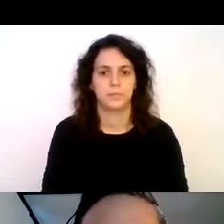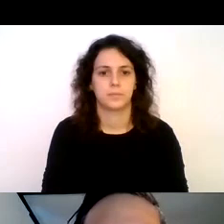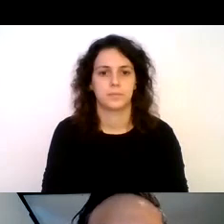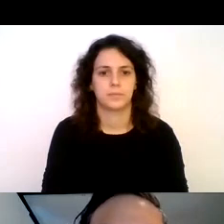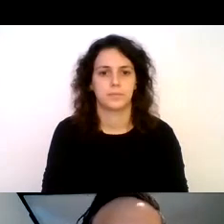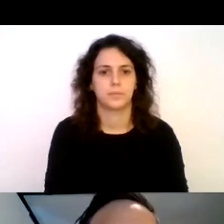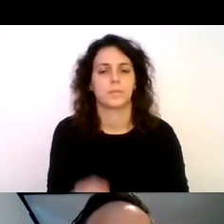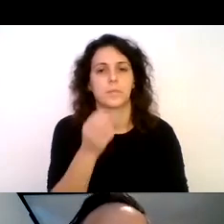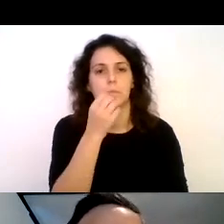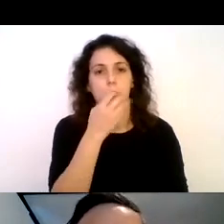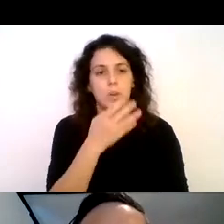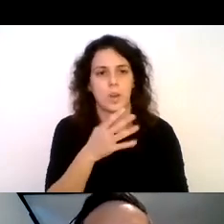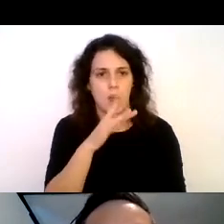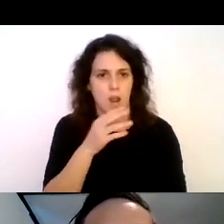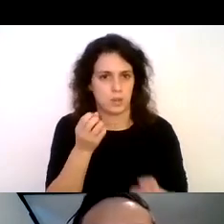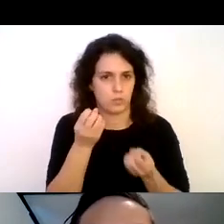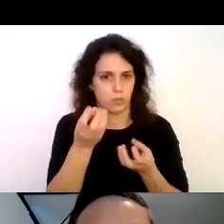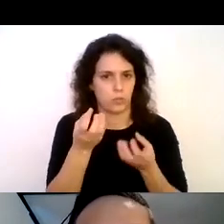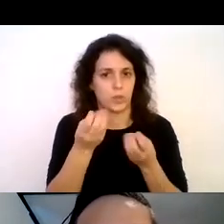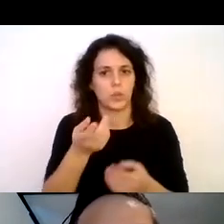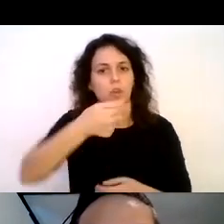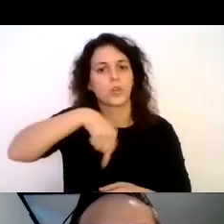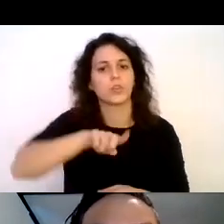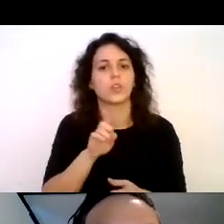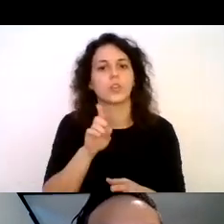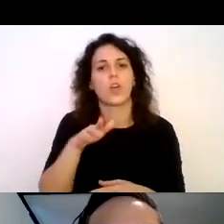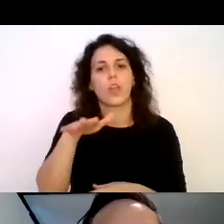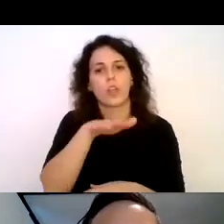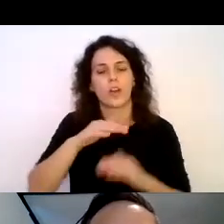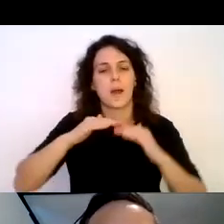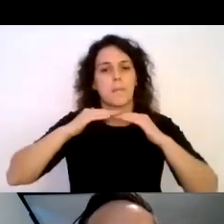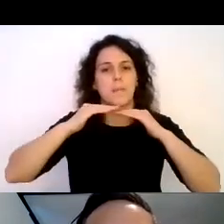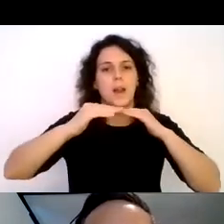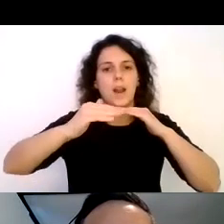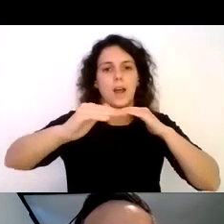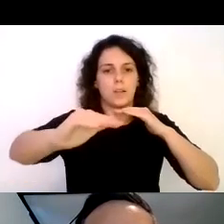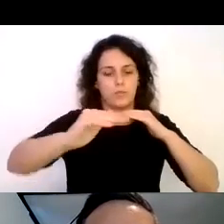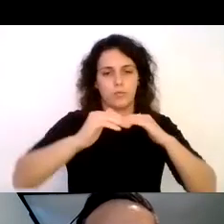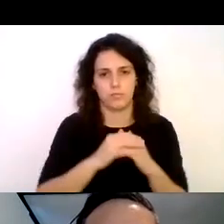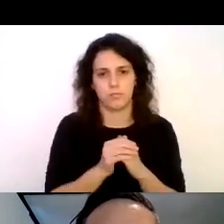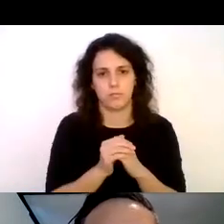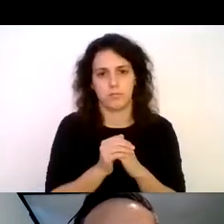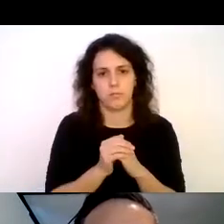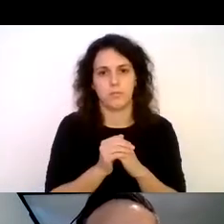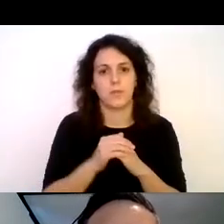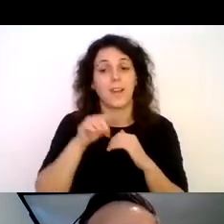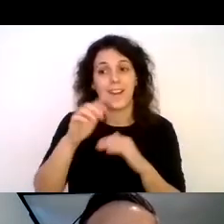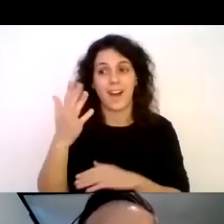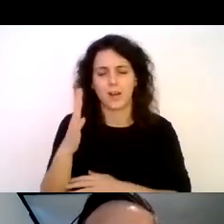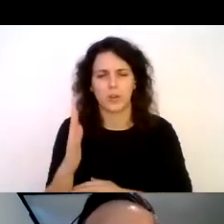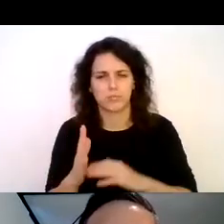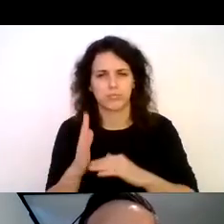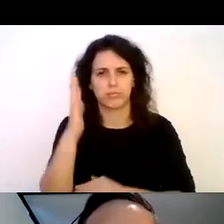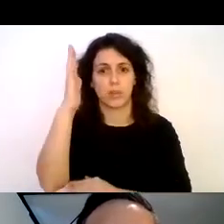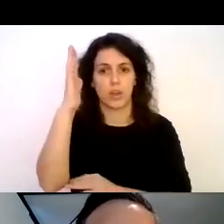Bueno, les cuento que nos encontramos ahora en un lugar plano con harto pasto, donde hay árboles grandes que dan mucha